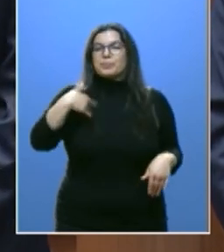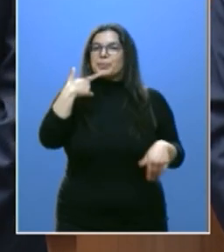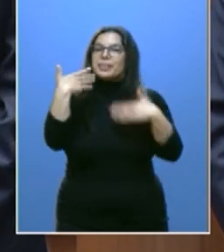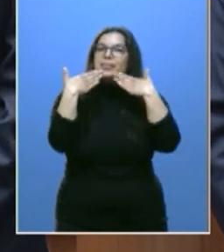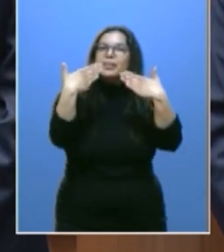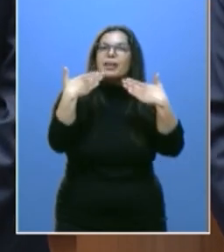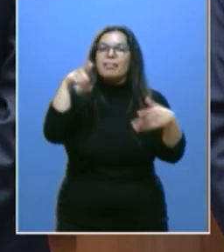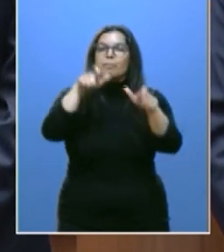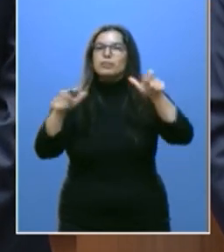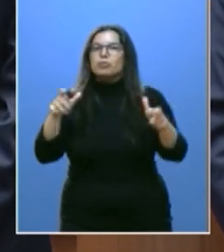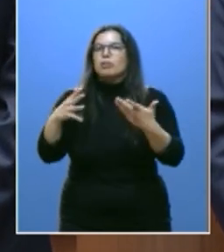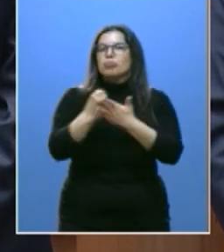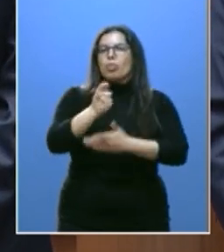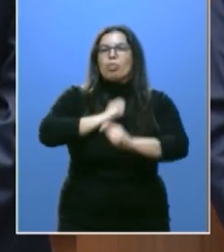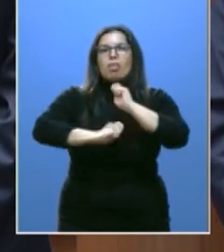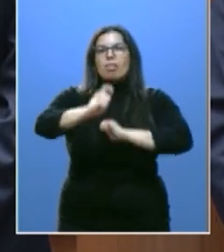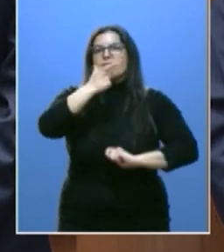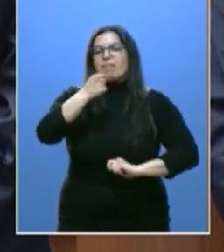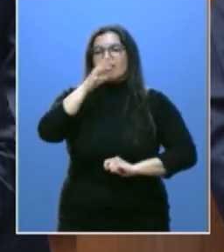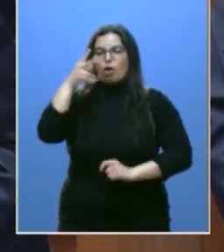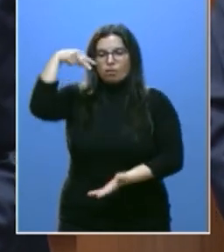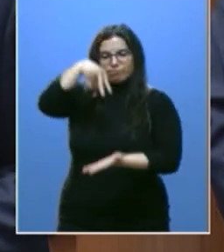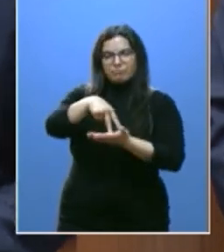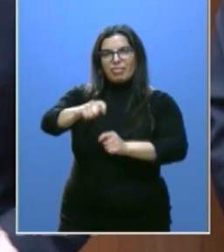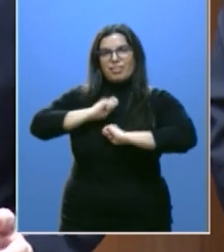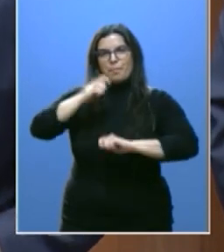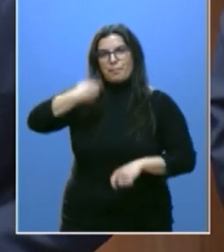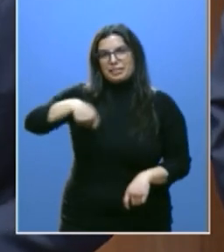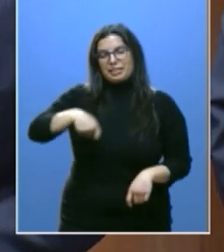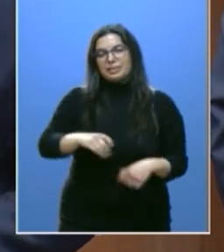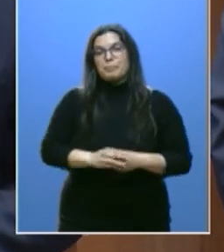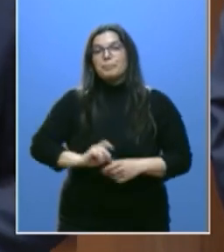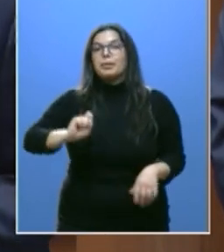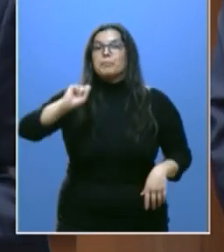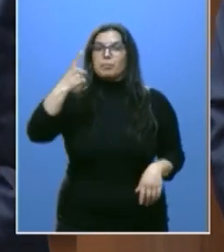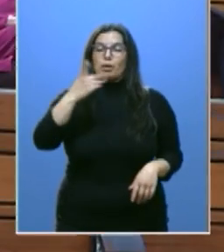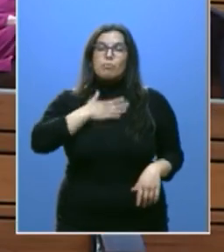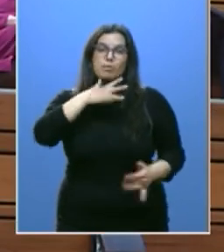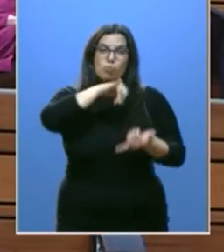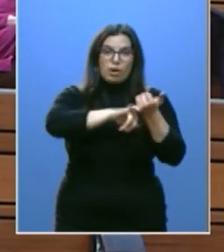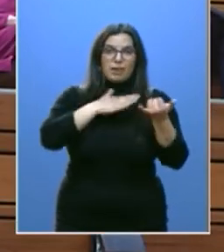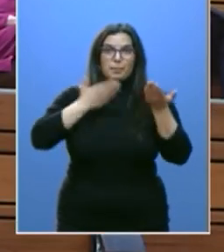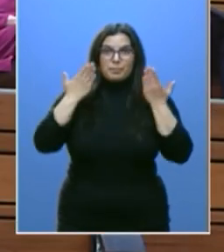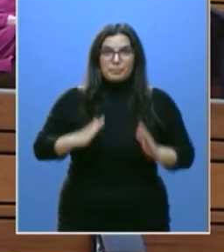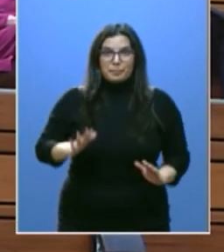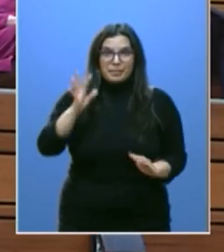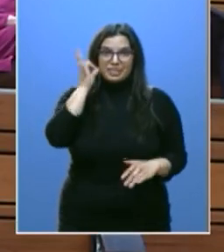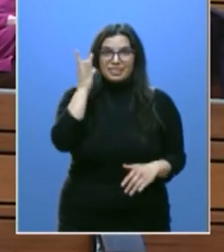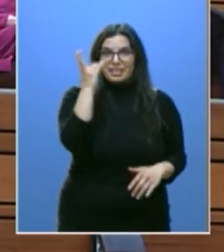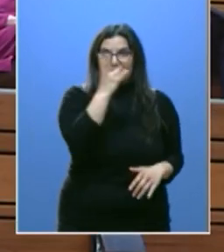los que han hecho posible este momento. En primer lugar, a mi mujer, a mis hijas,